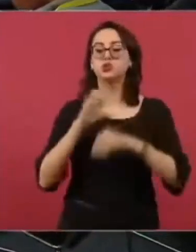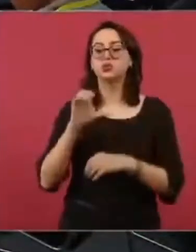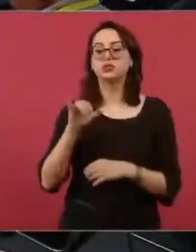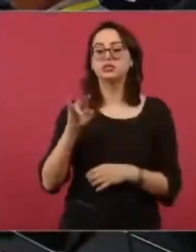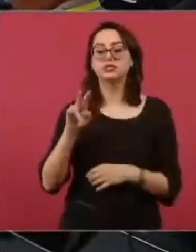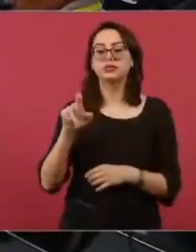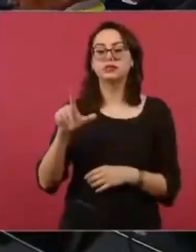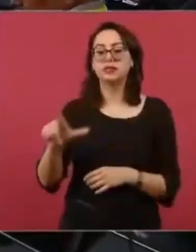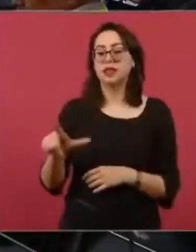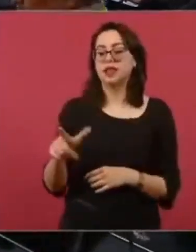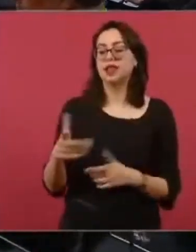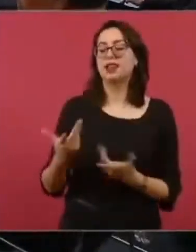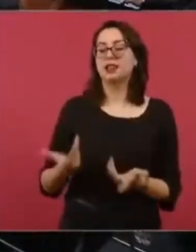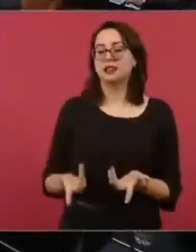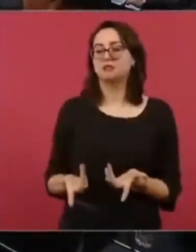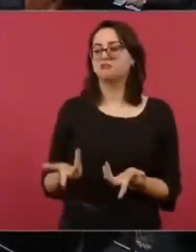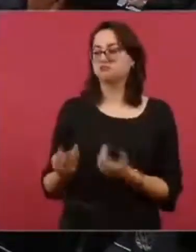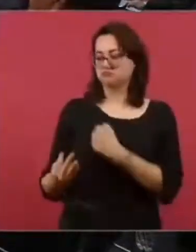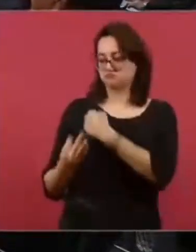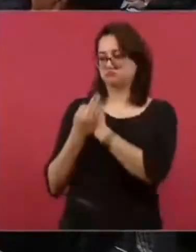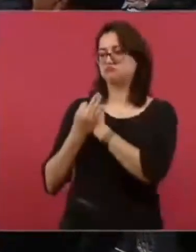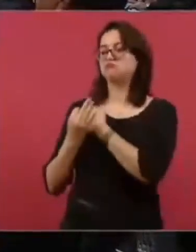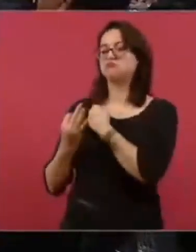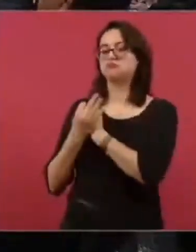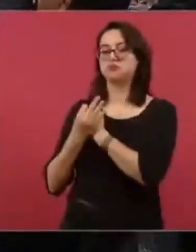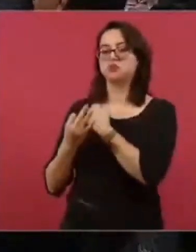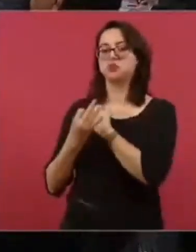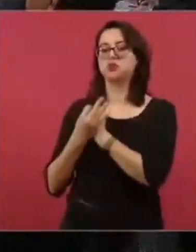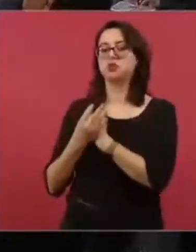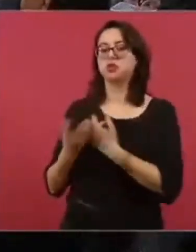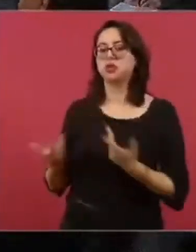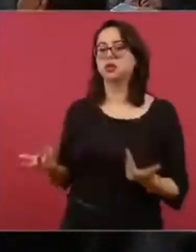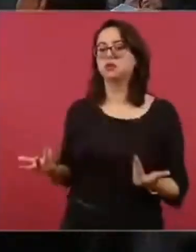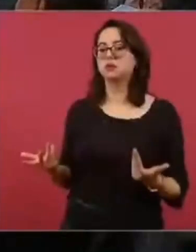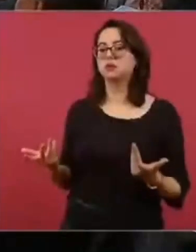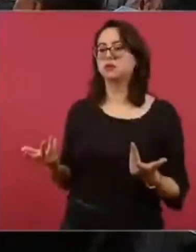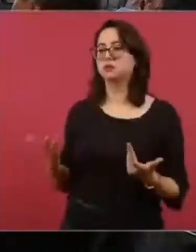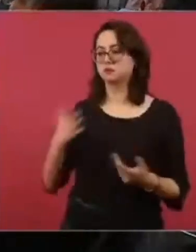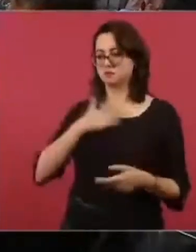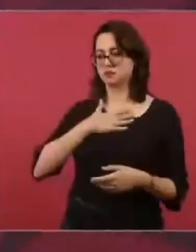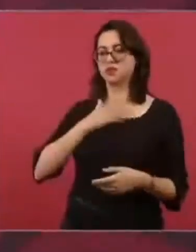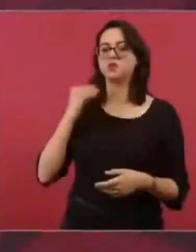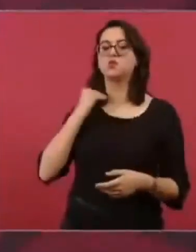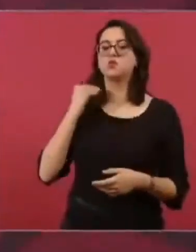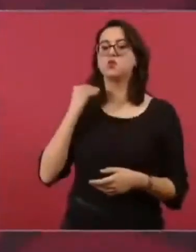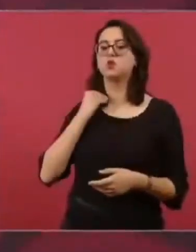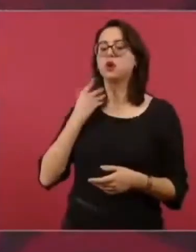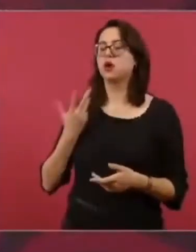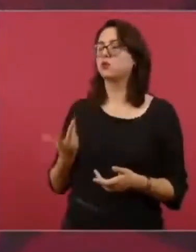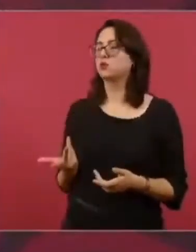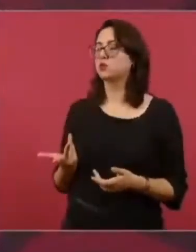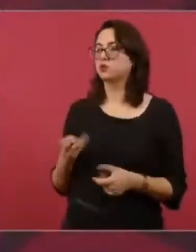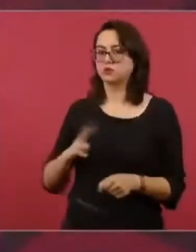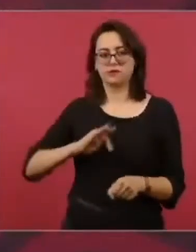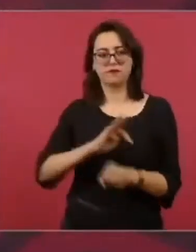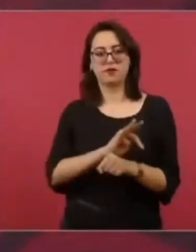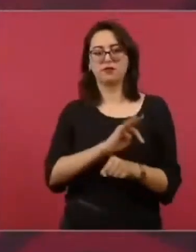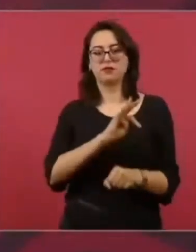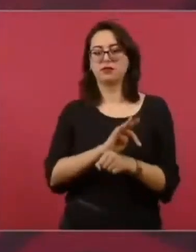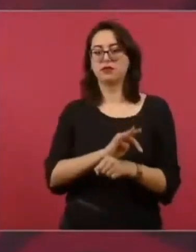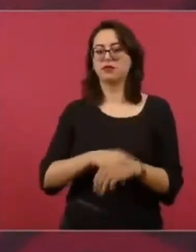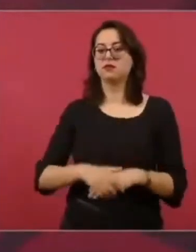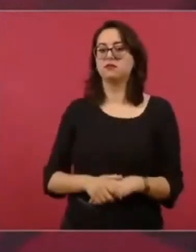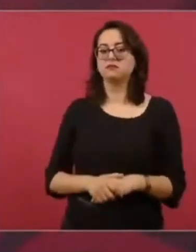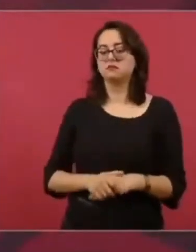en favor de él y del abogado que él le estaba ayudando. En